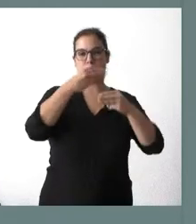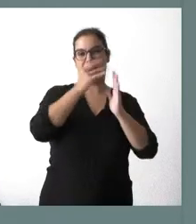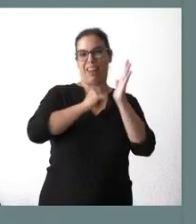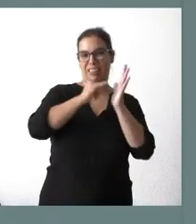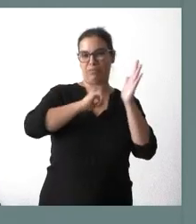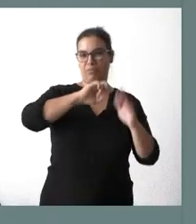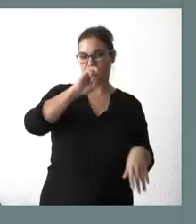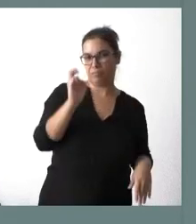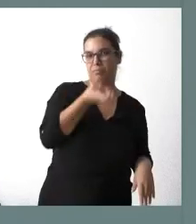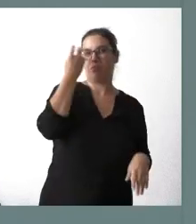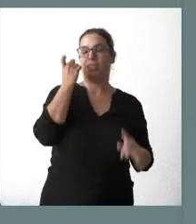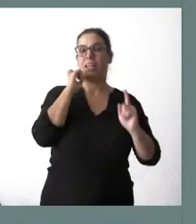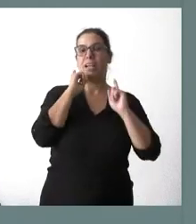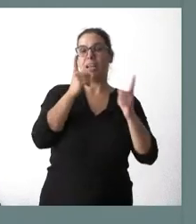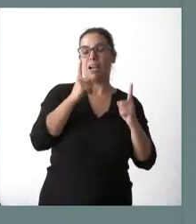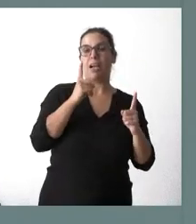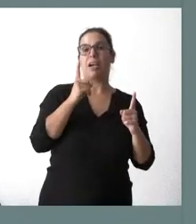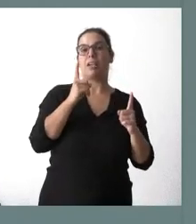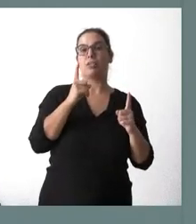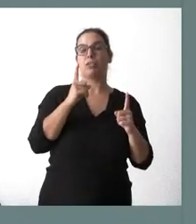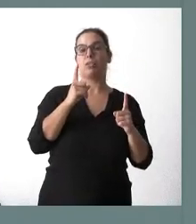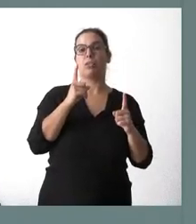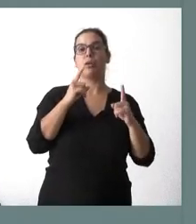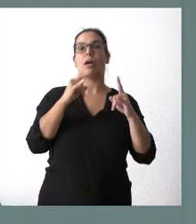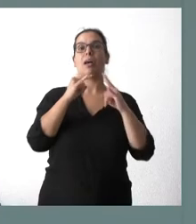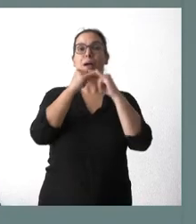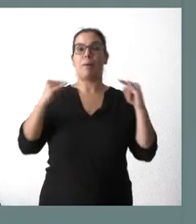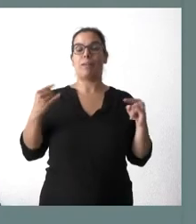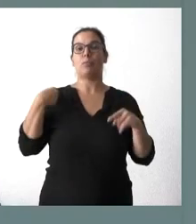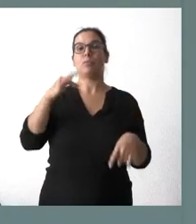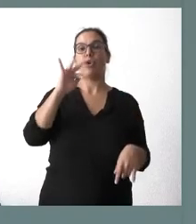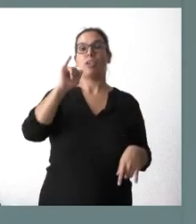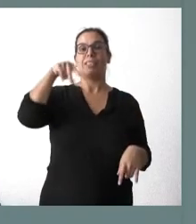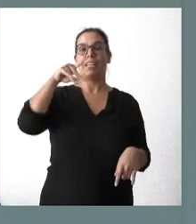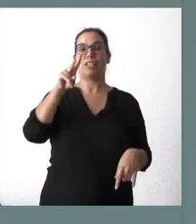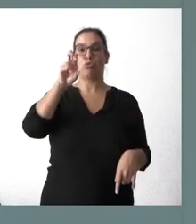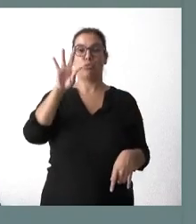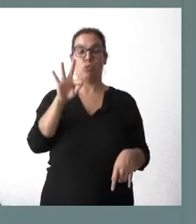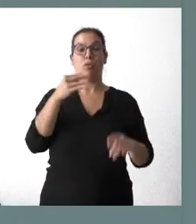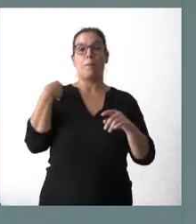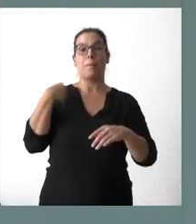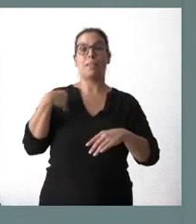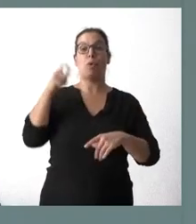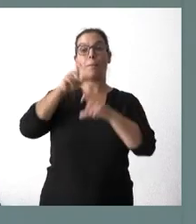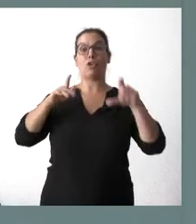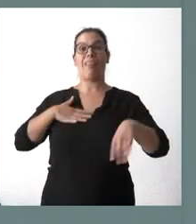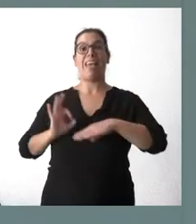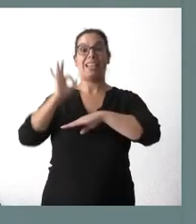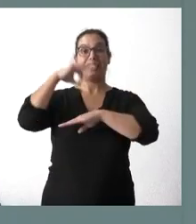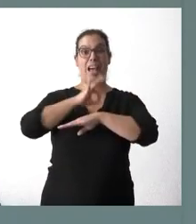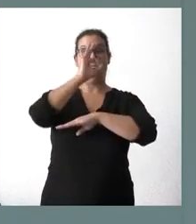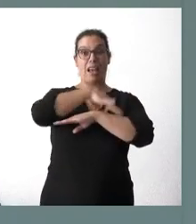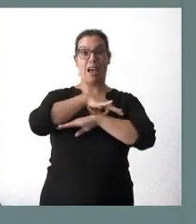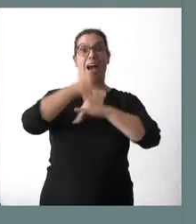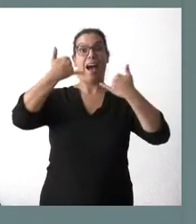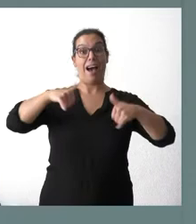en este caso en el campamento de Tindúf, donde hay refugiados saharauis en Argelia. Por tanto, se